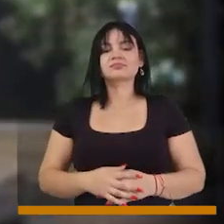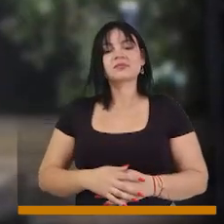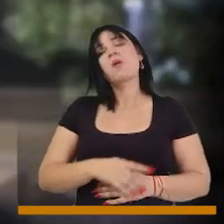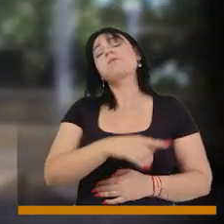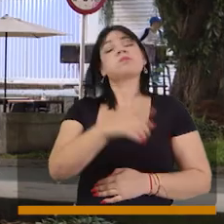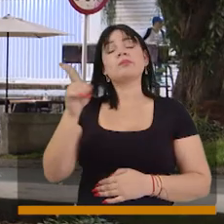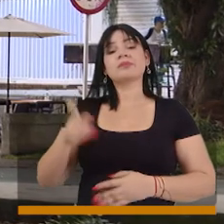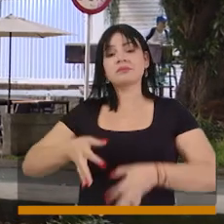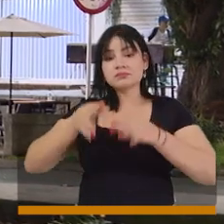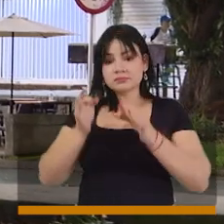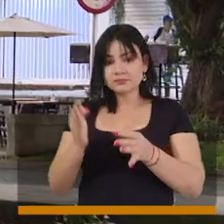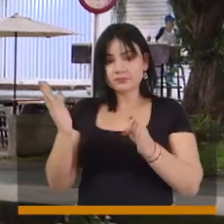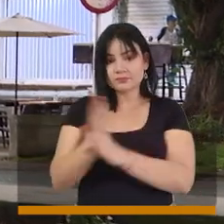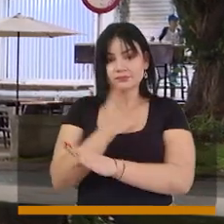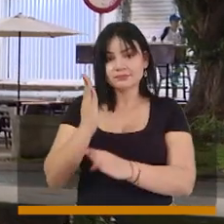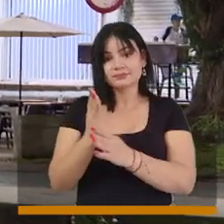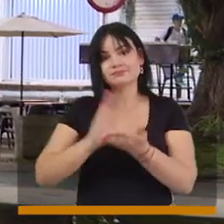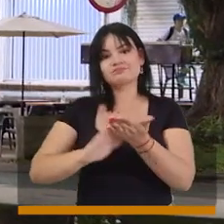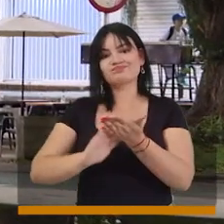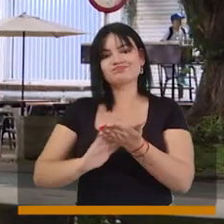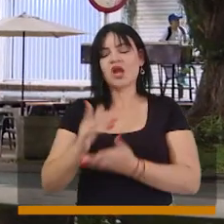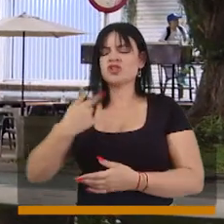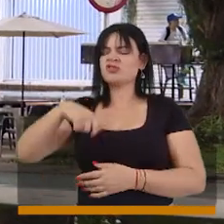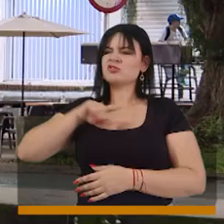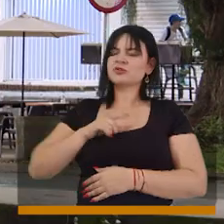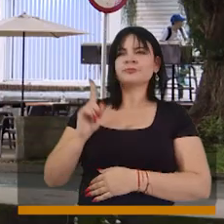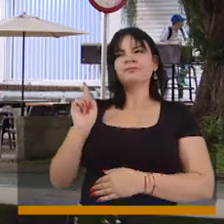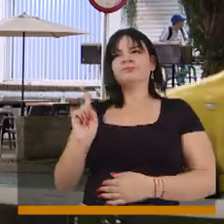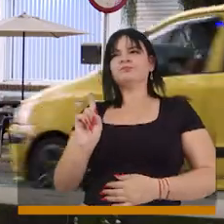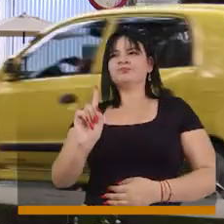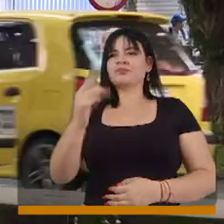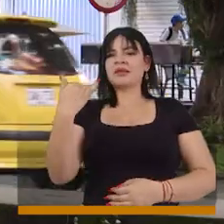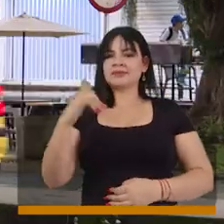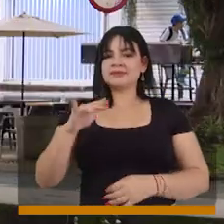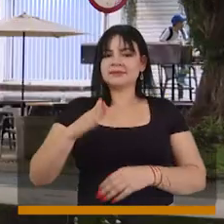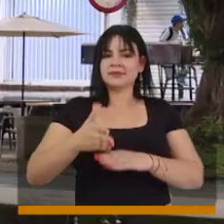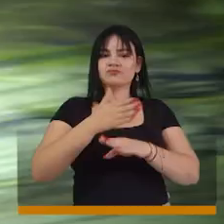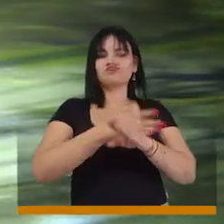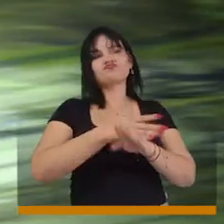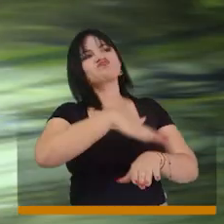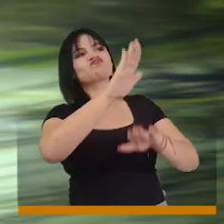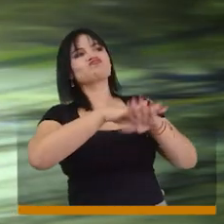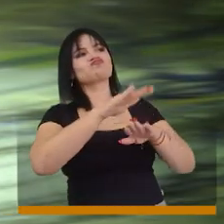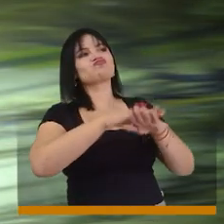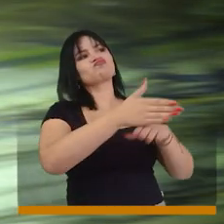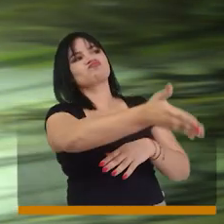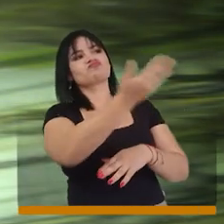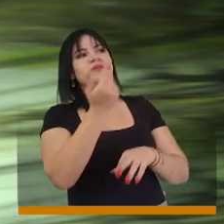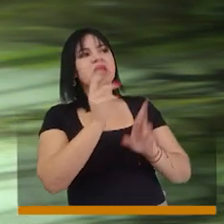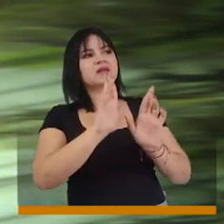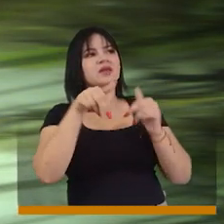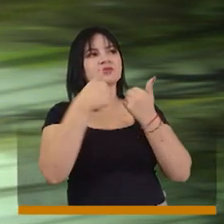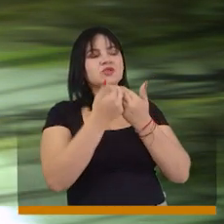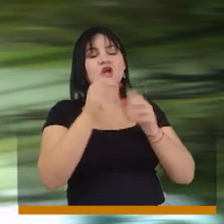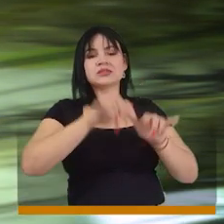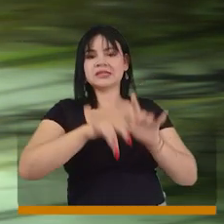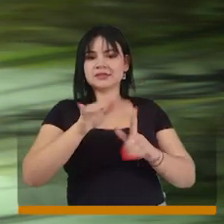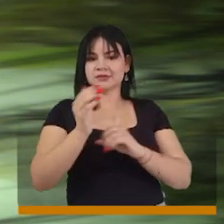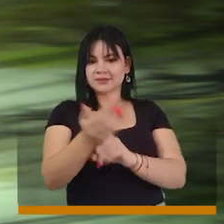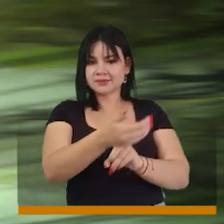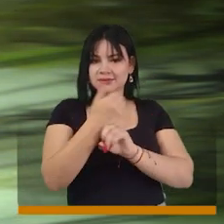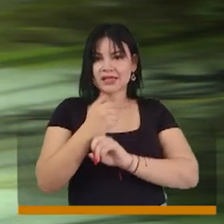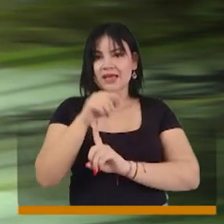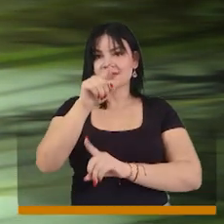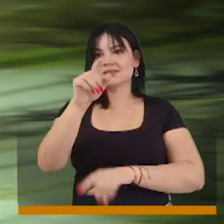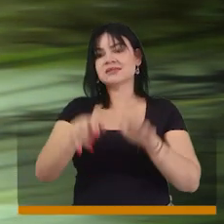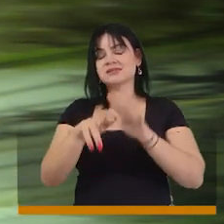La problemática no ha tenido solución. Nosotros estamos al frente, hemos convocado a una reunión con el secretario